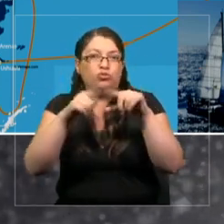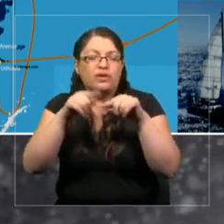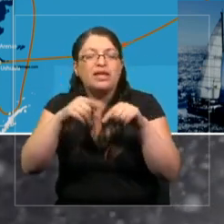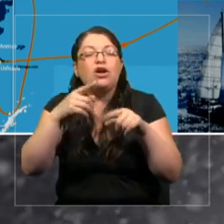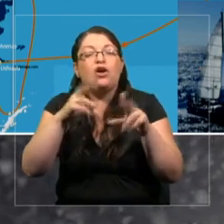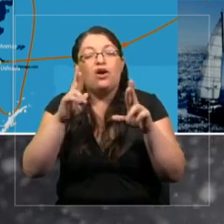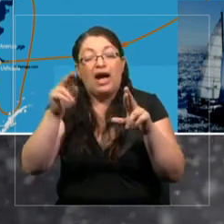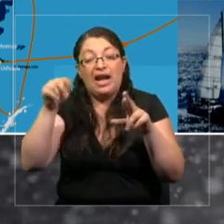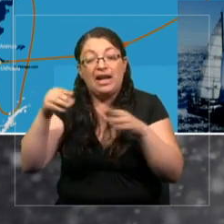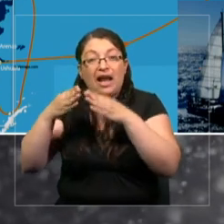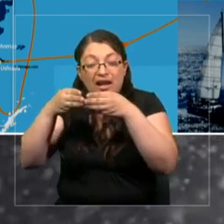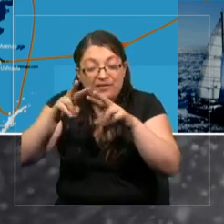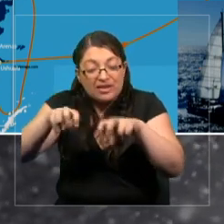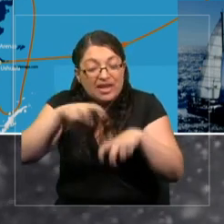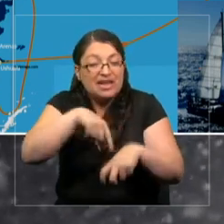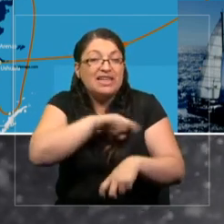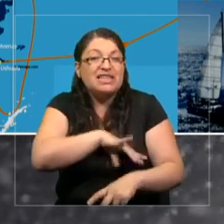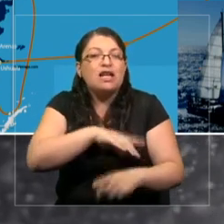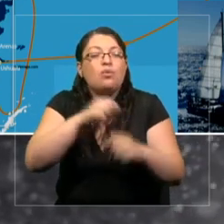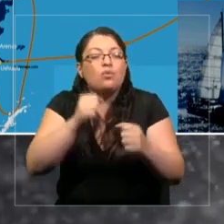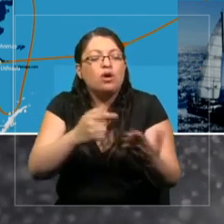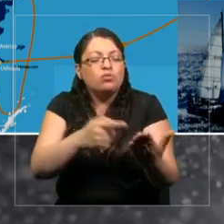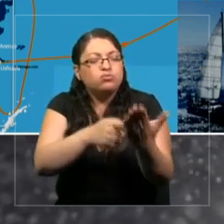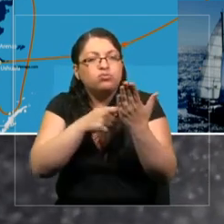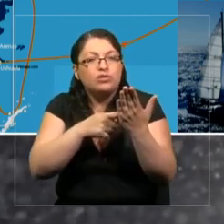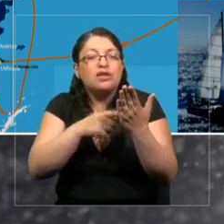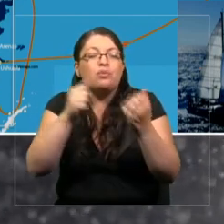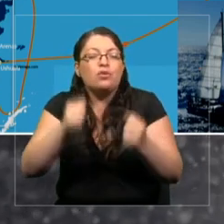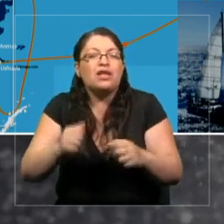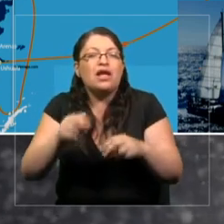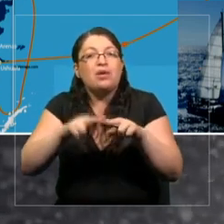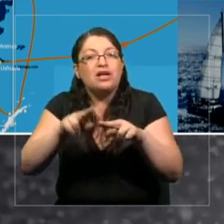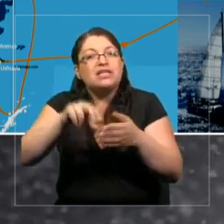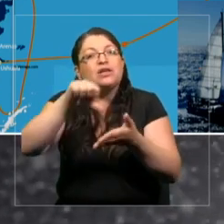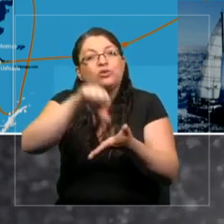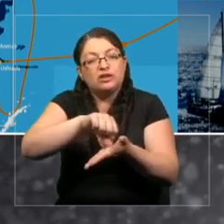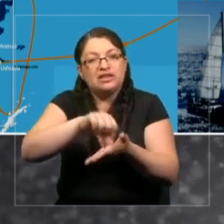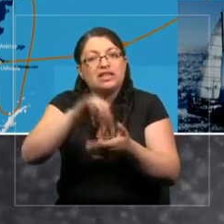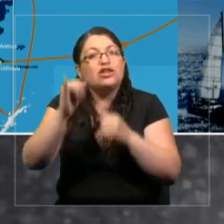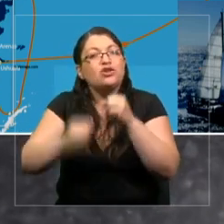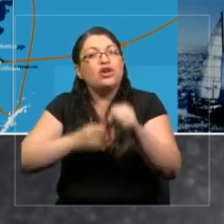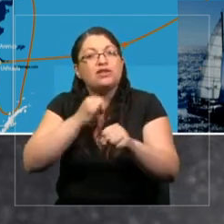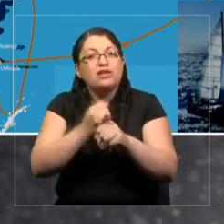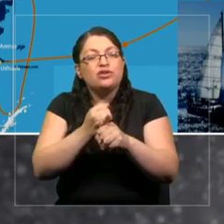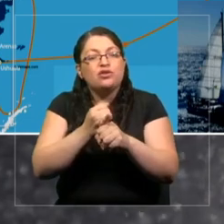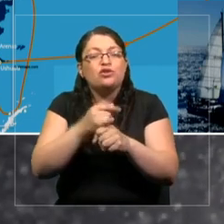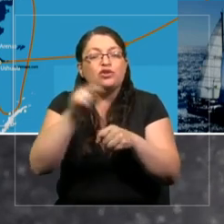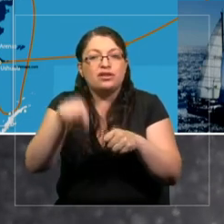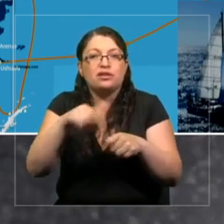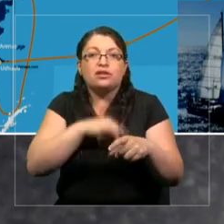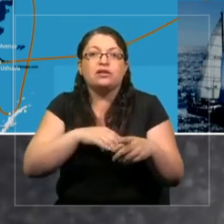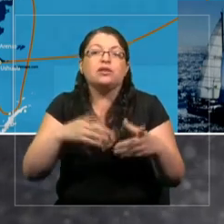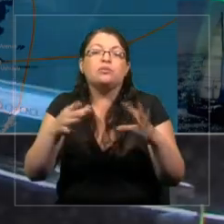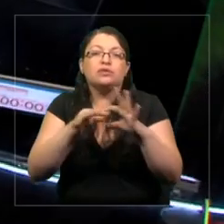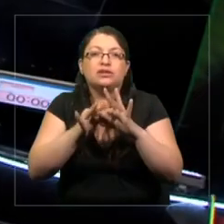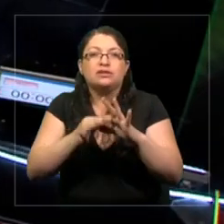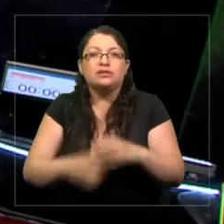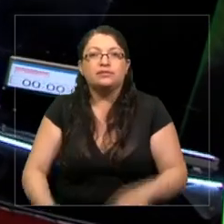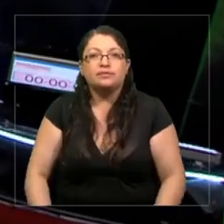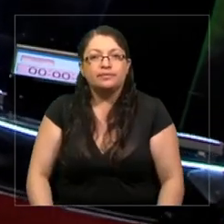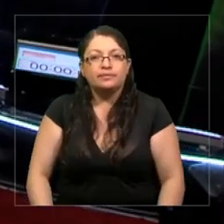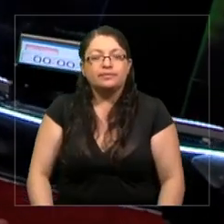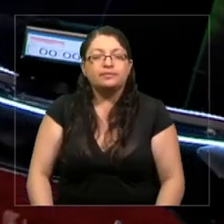dar una idea, podemos desarrollar un centro internacional para el ecosistema. Muchísimas gracias. Gracias.